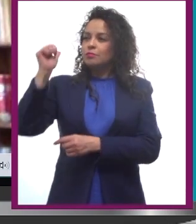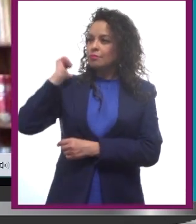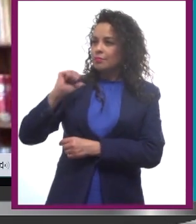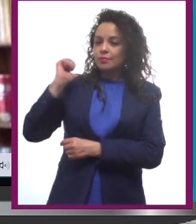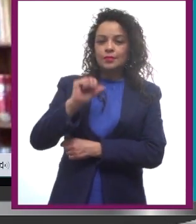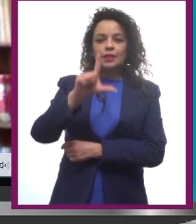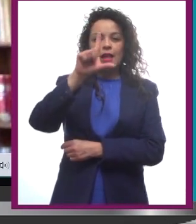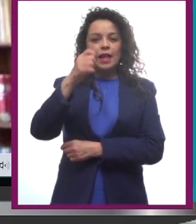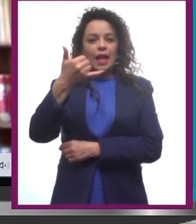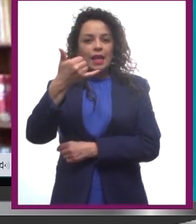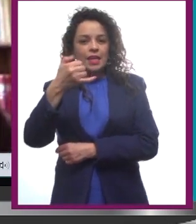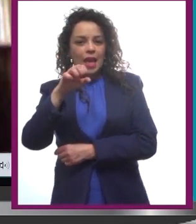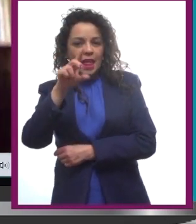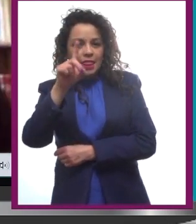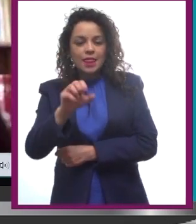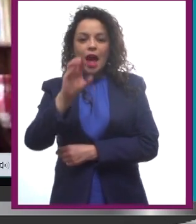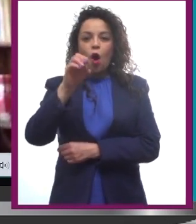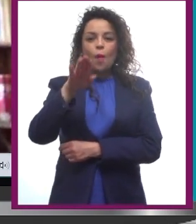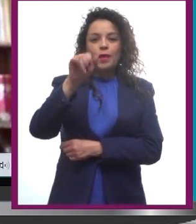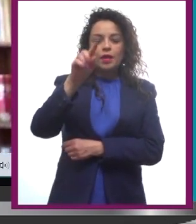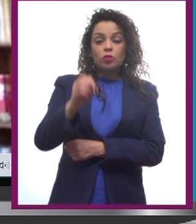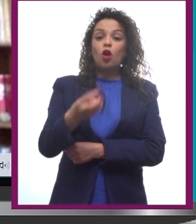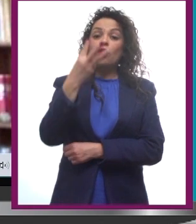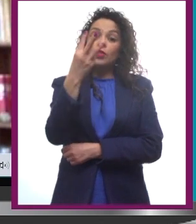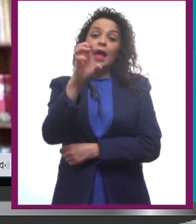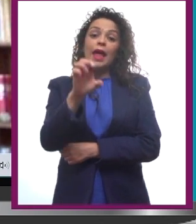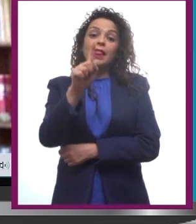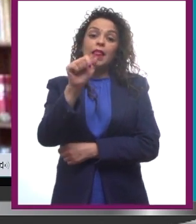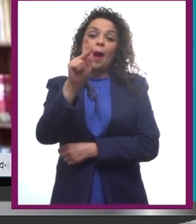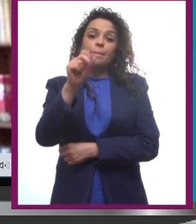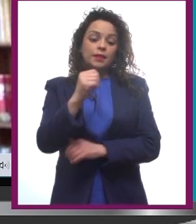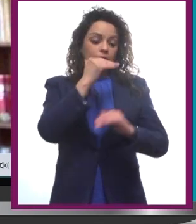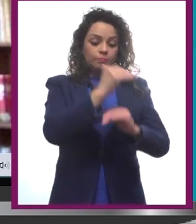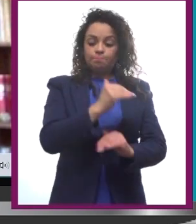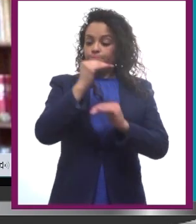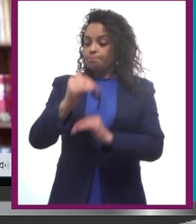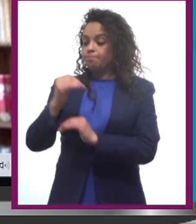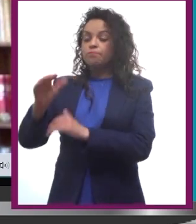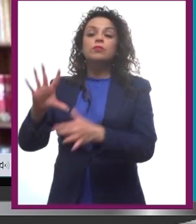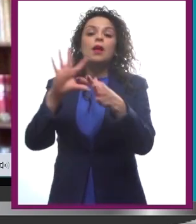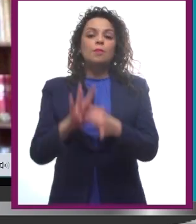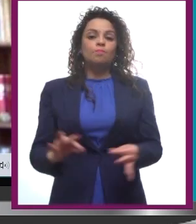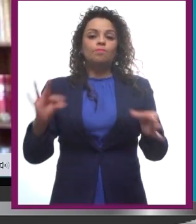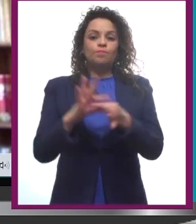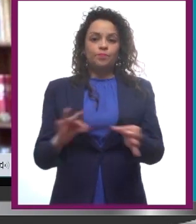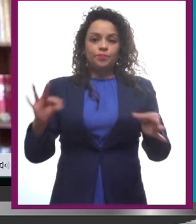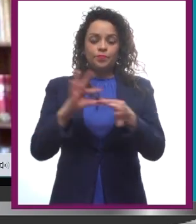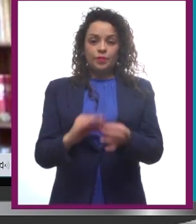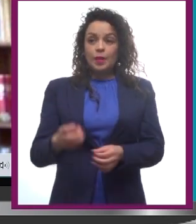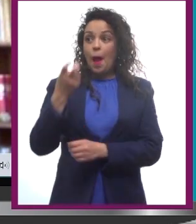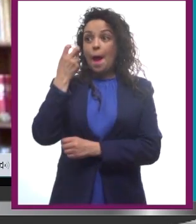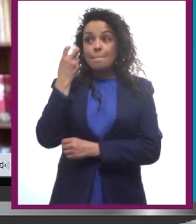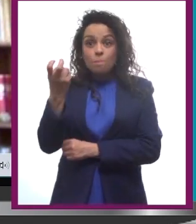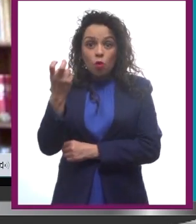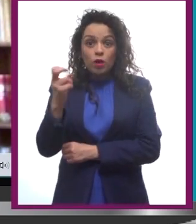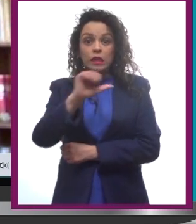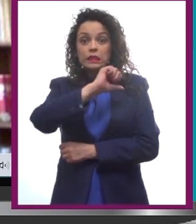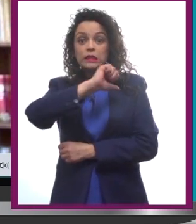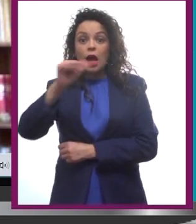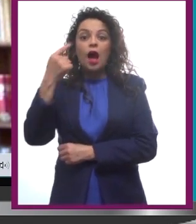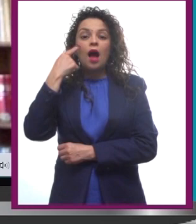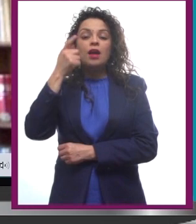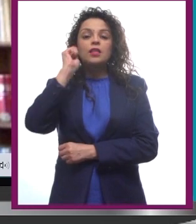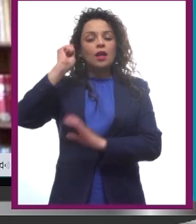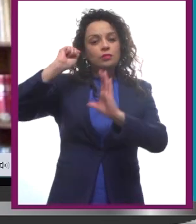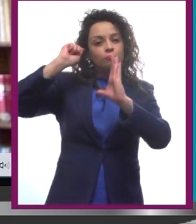cuentan en tres etapas, ¿no? Y eso da la base para que en la industria cinematográfica se